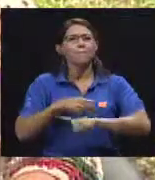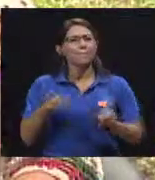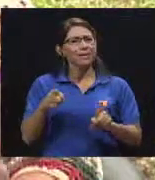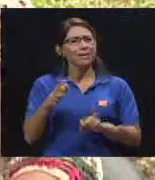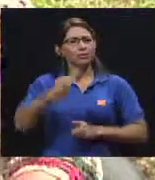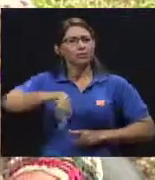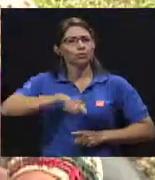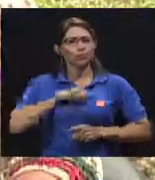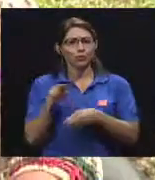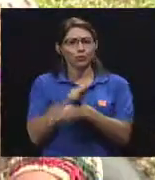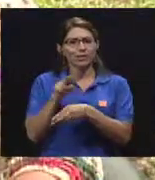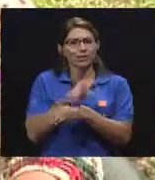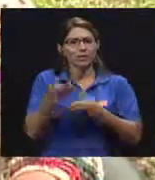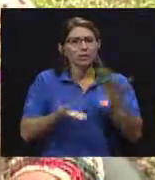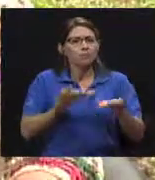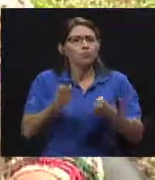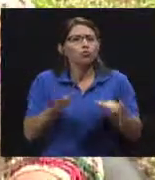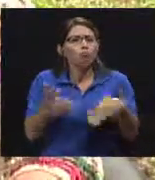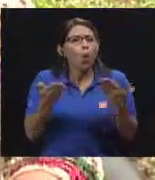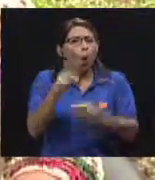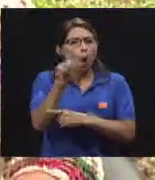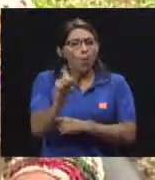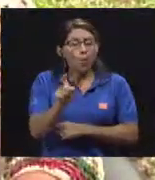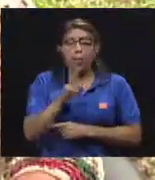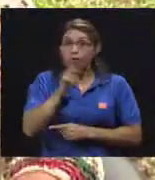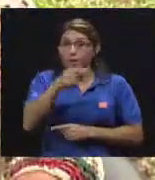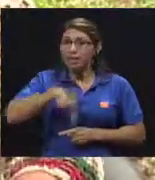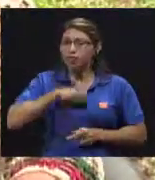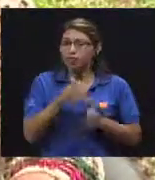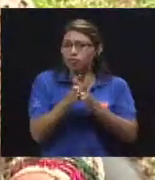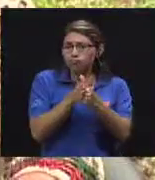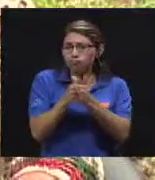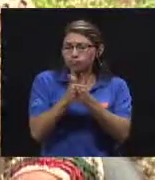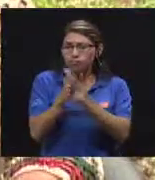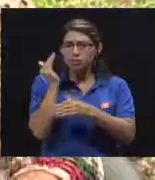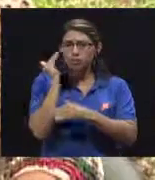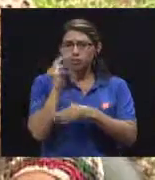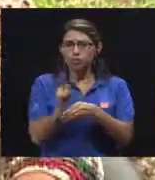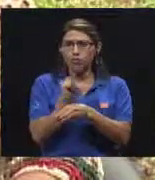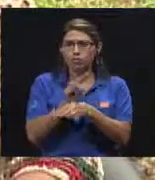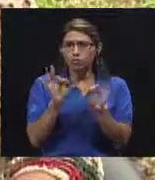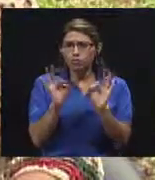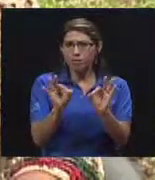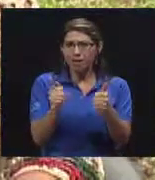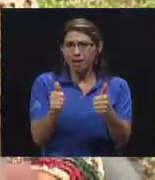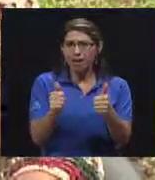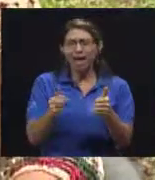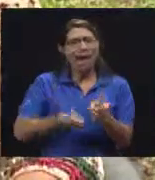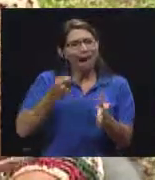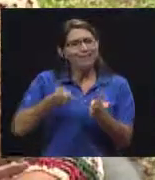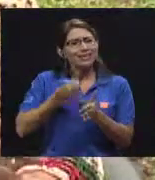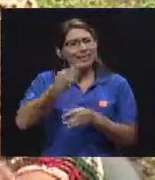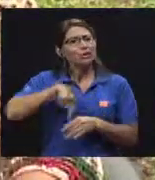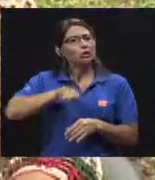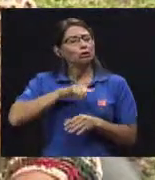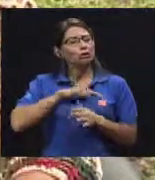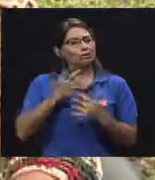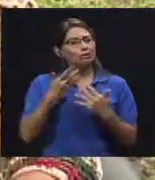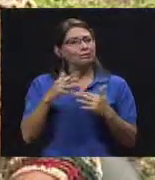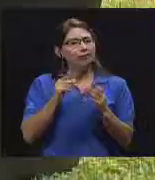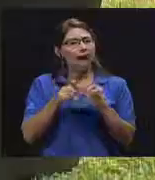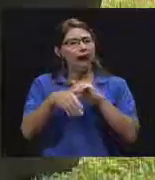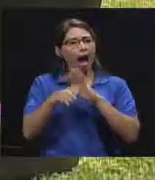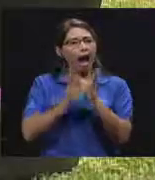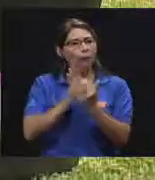veces, ¿cómo utilizamos esos servicios? Realmente sabemos utilizarlo de la mejor manera. En ocasiones, a veces abusamos, diría yo,